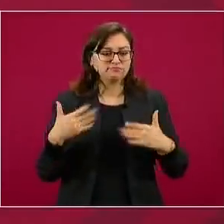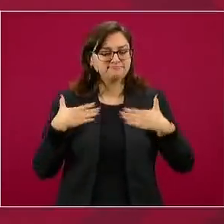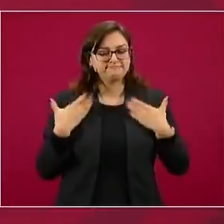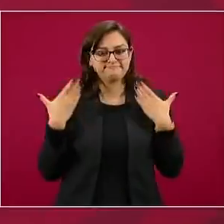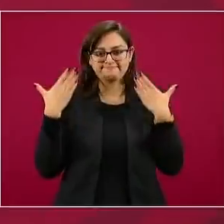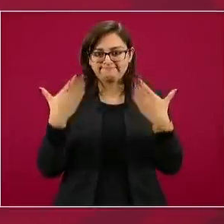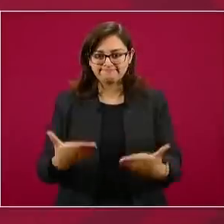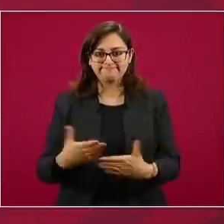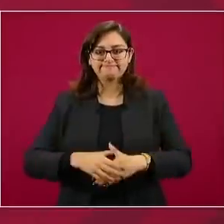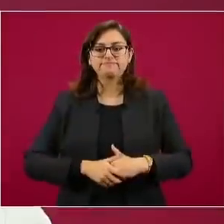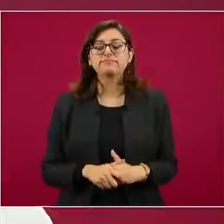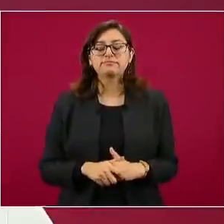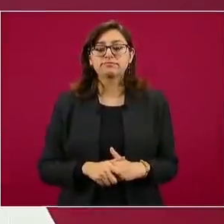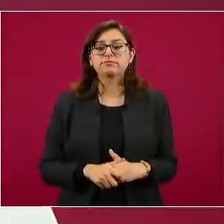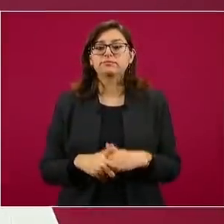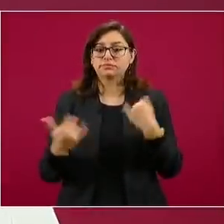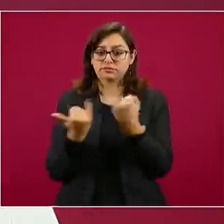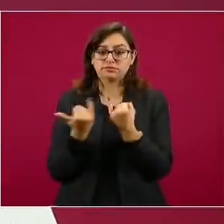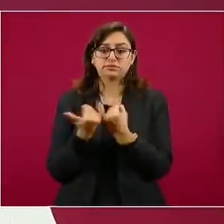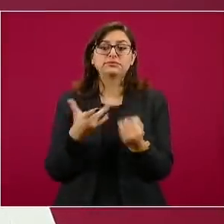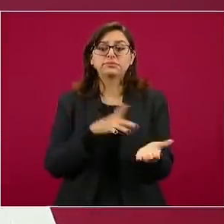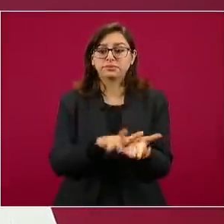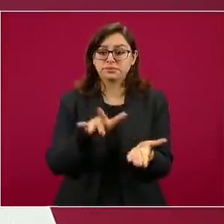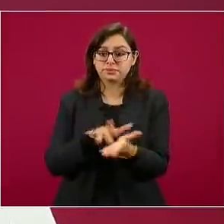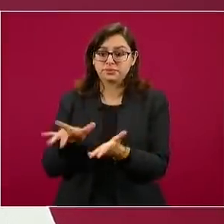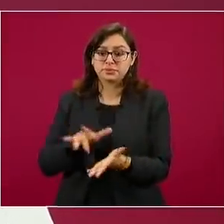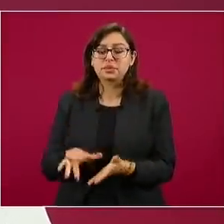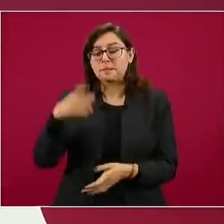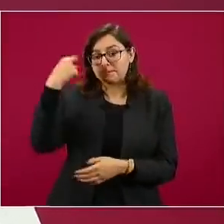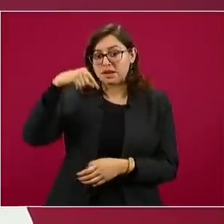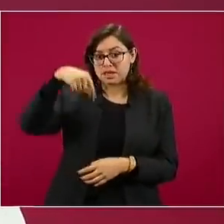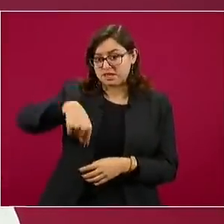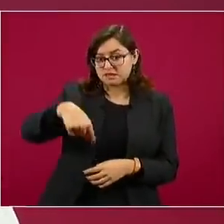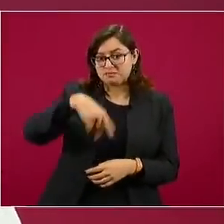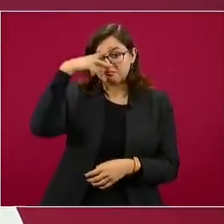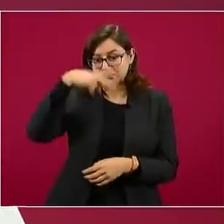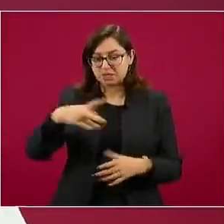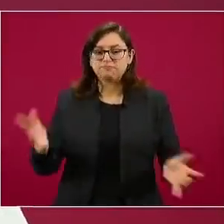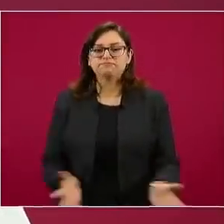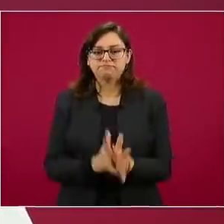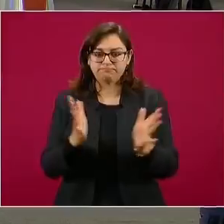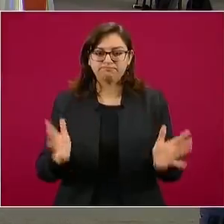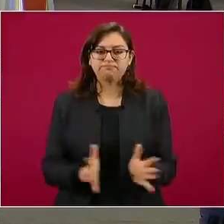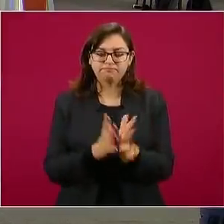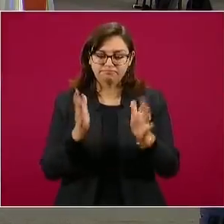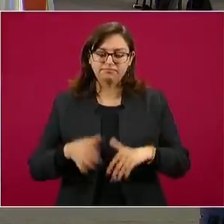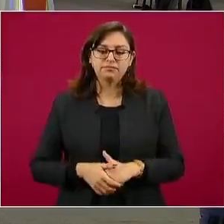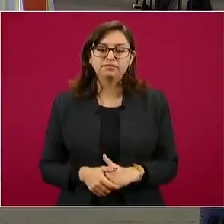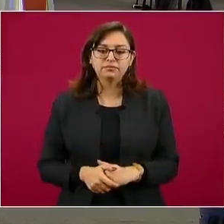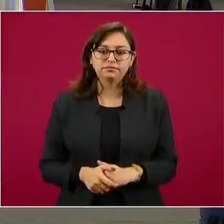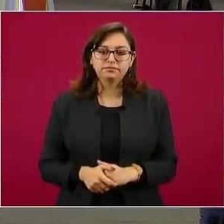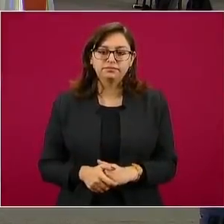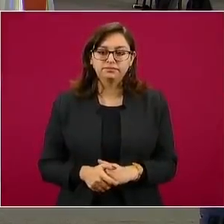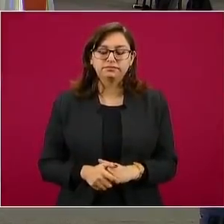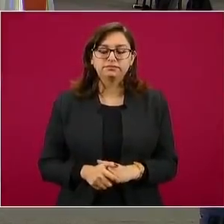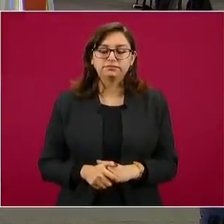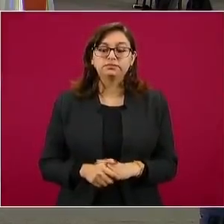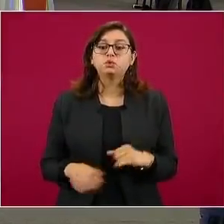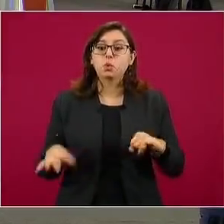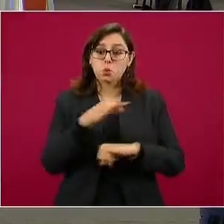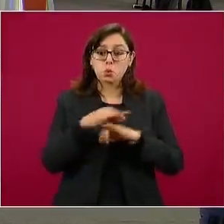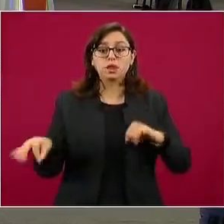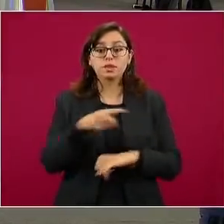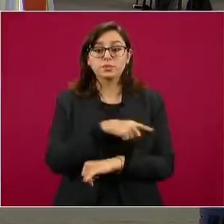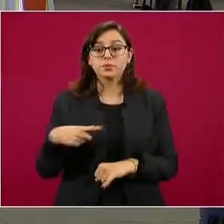y por el apoyo que hemos tenido para que México participe en este ensayo global. Finalmente cabe